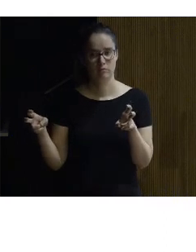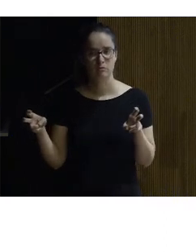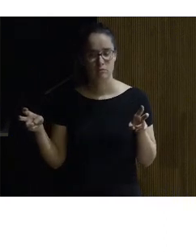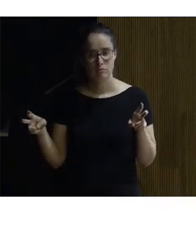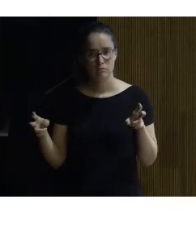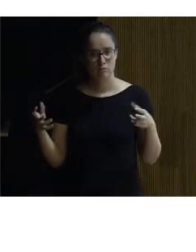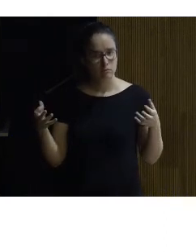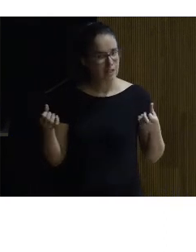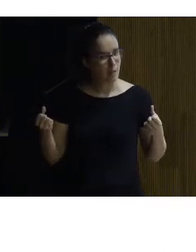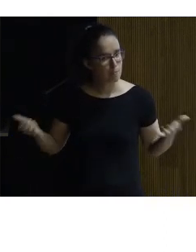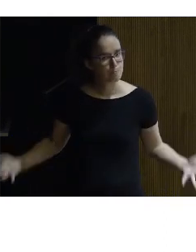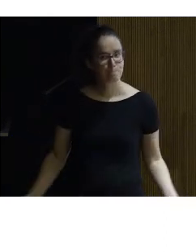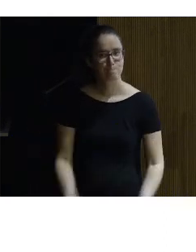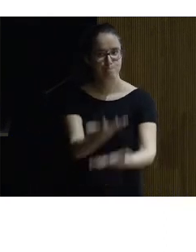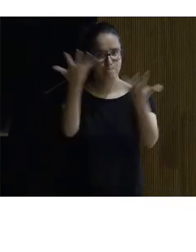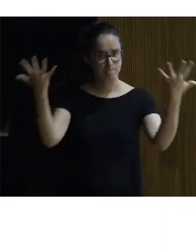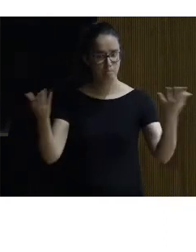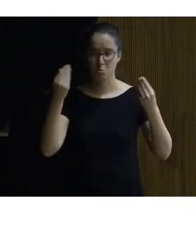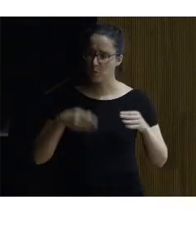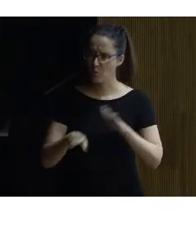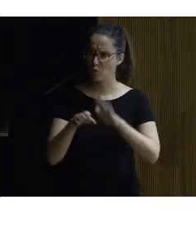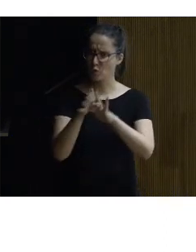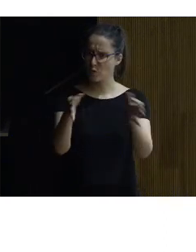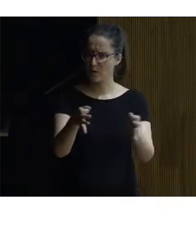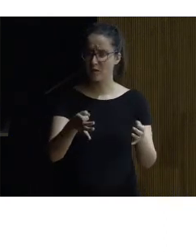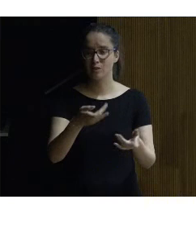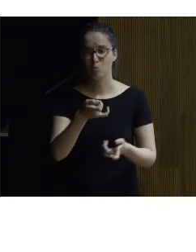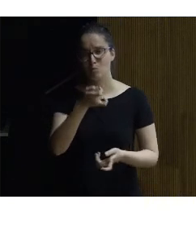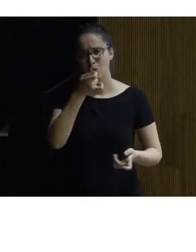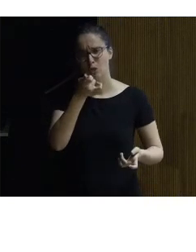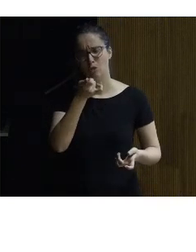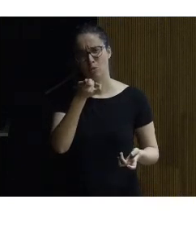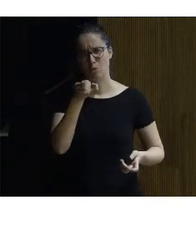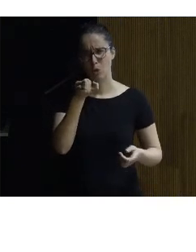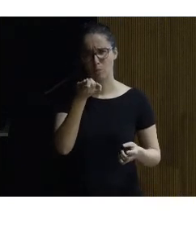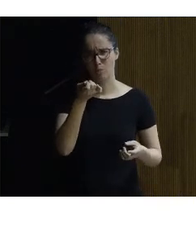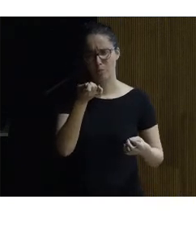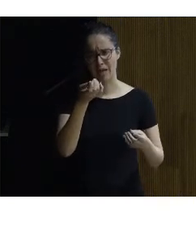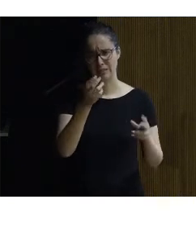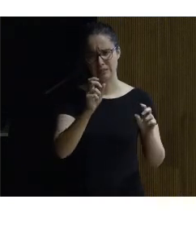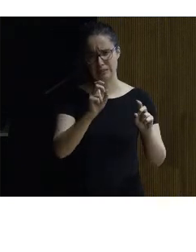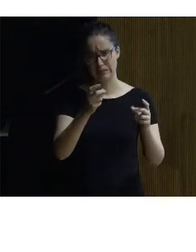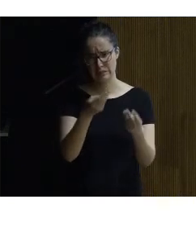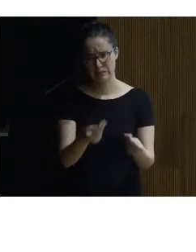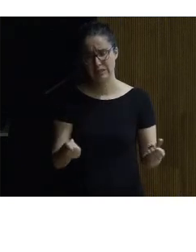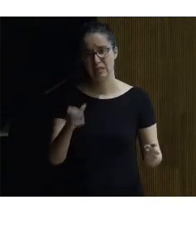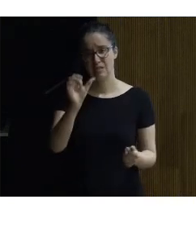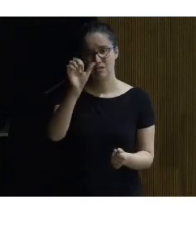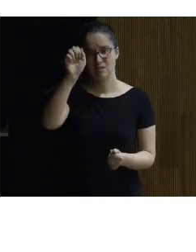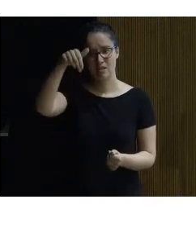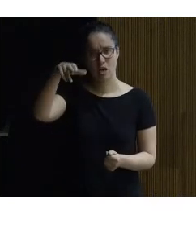potenciar y de impulsar este que está un poquito más castigado arriba es el de Chambord